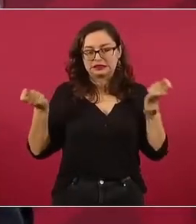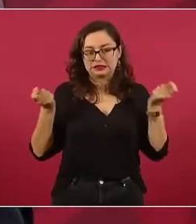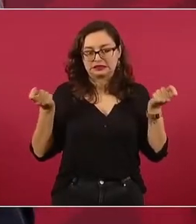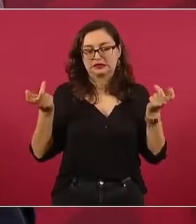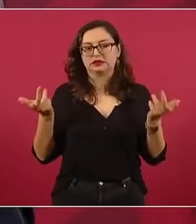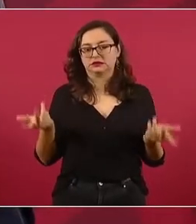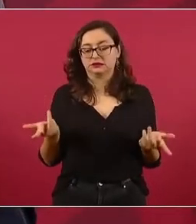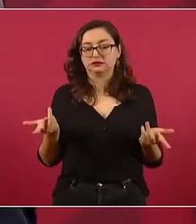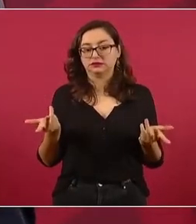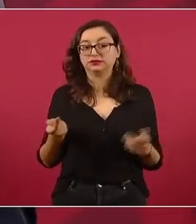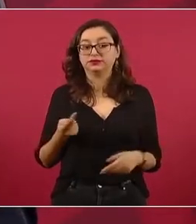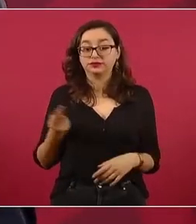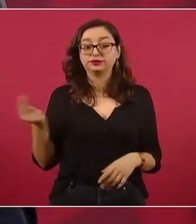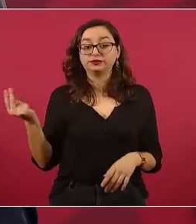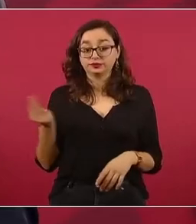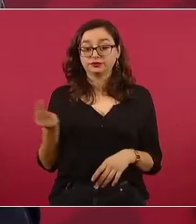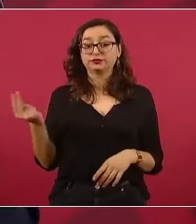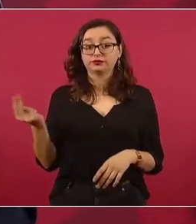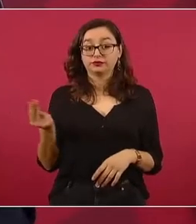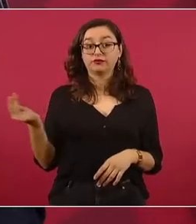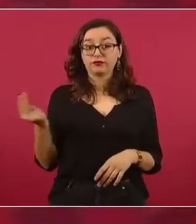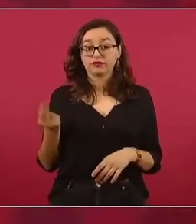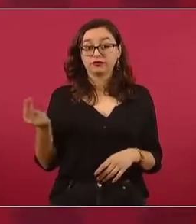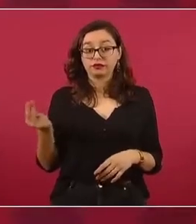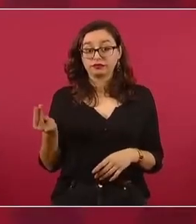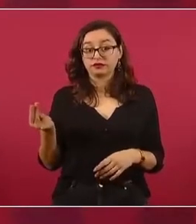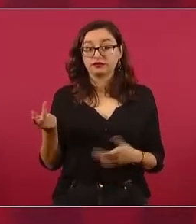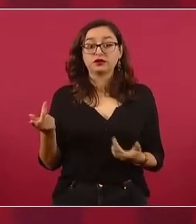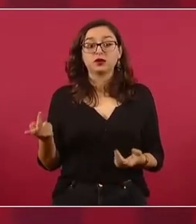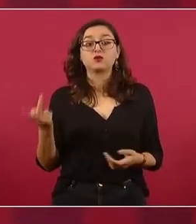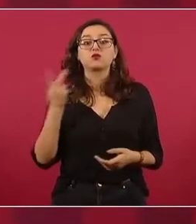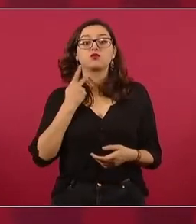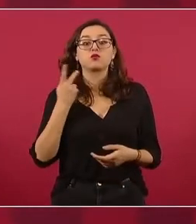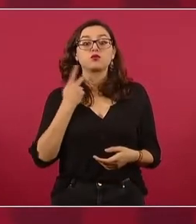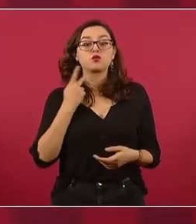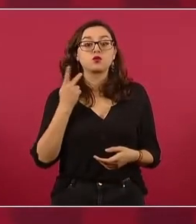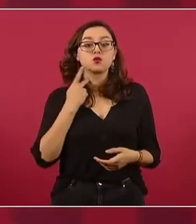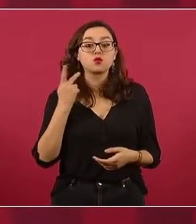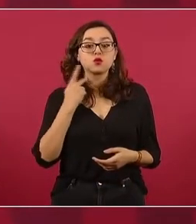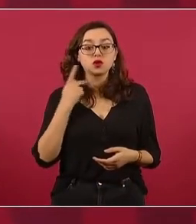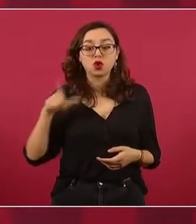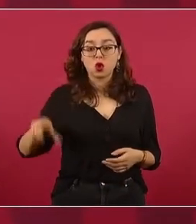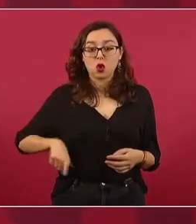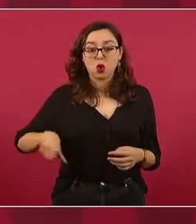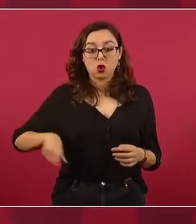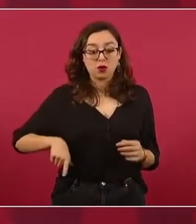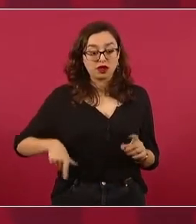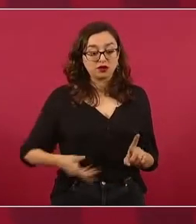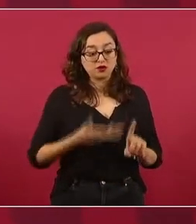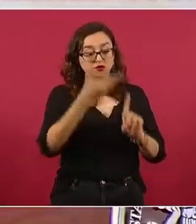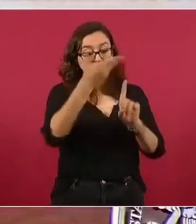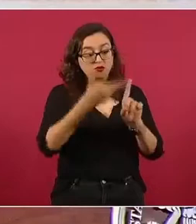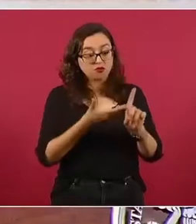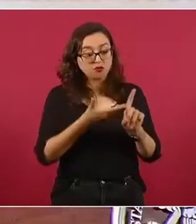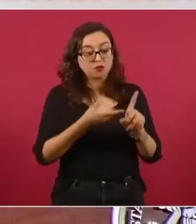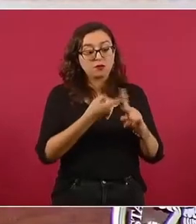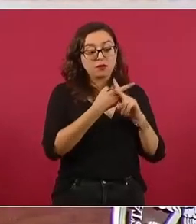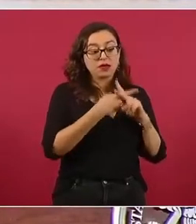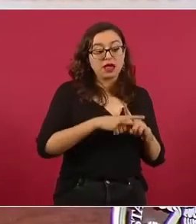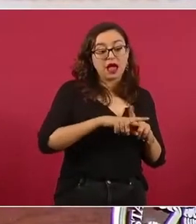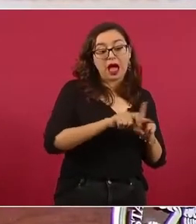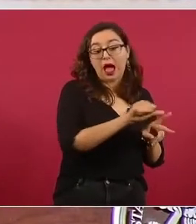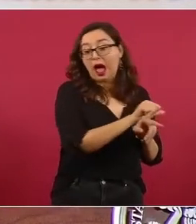la vida pública de un dirigente, de un político, ya cuando muere.